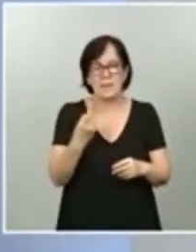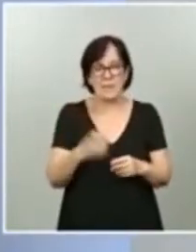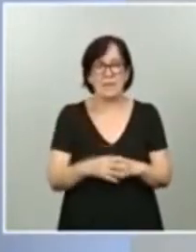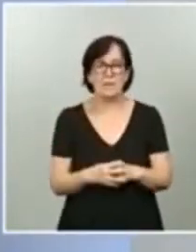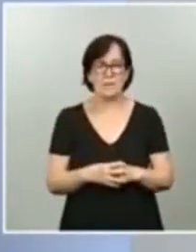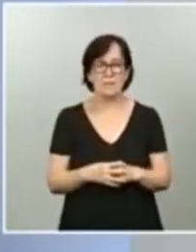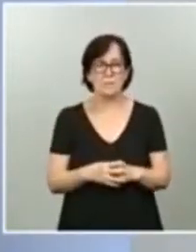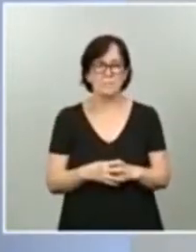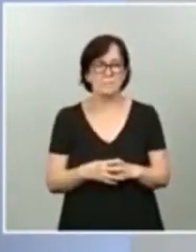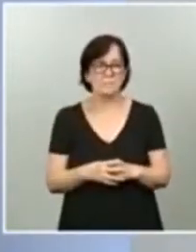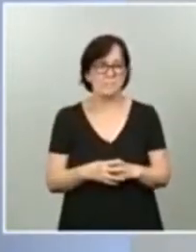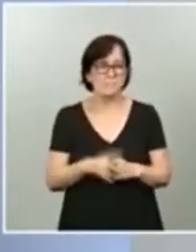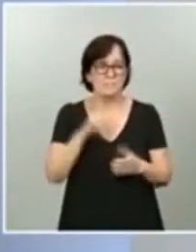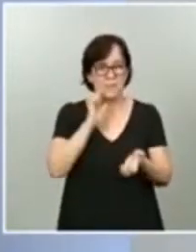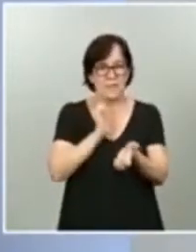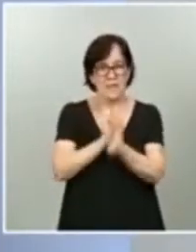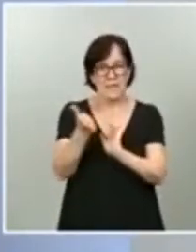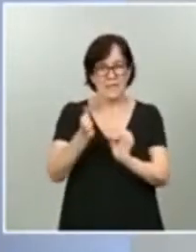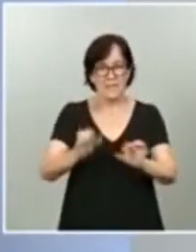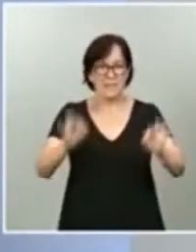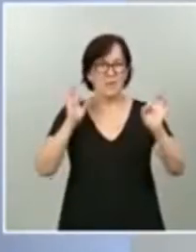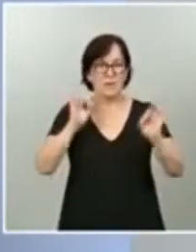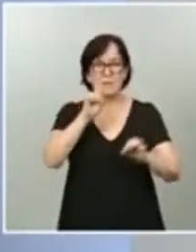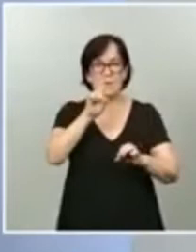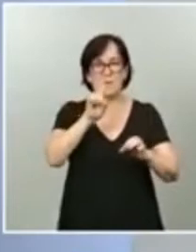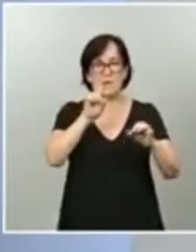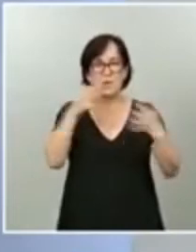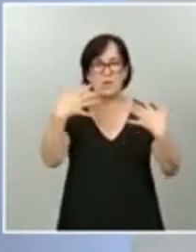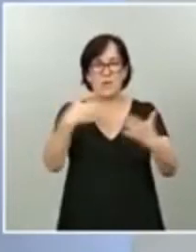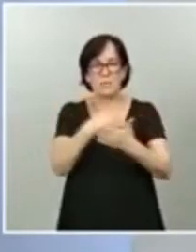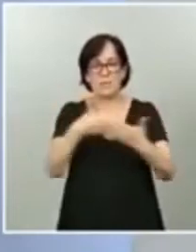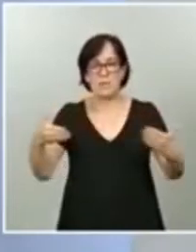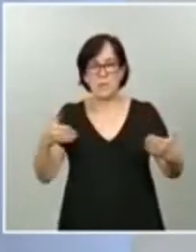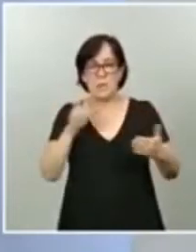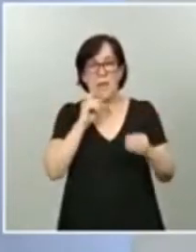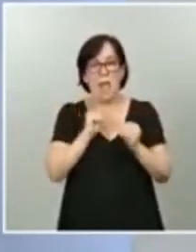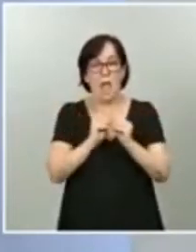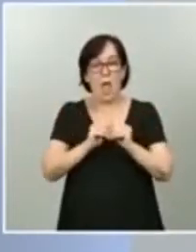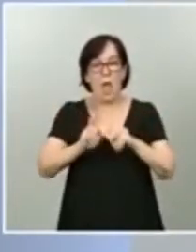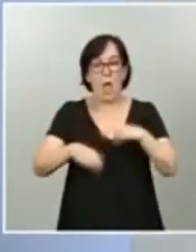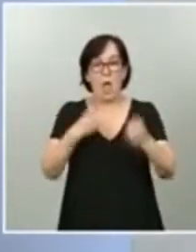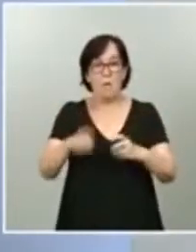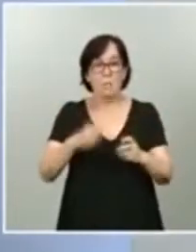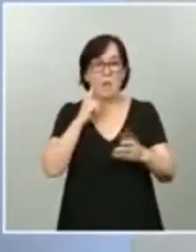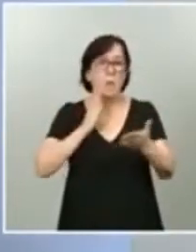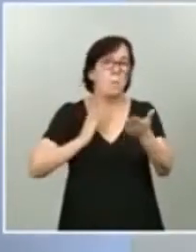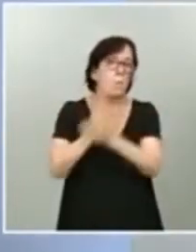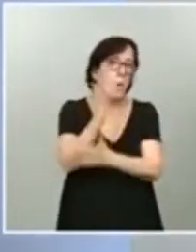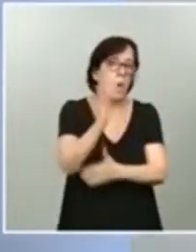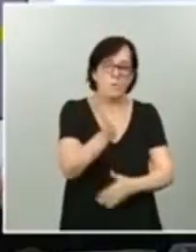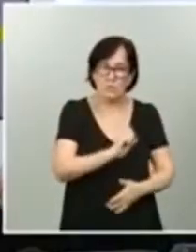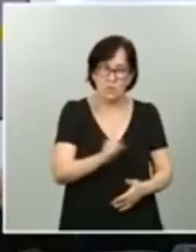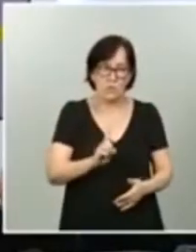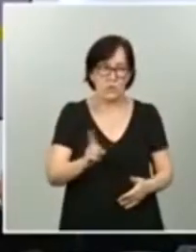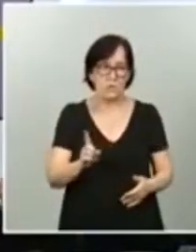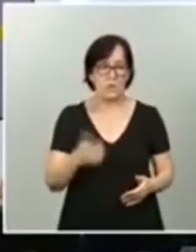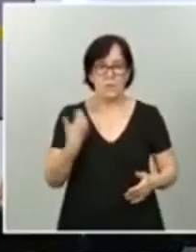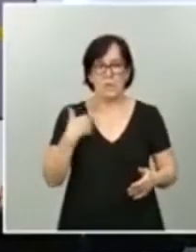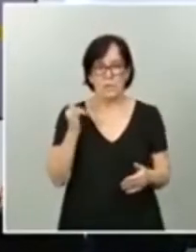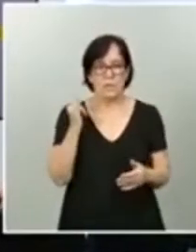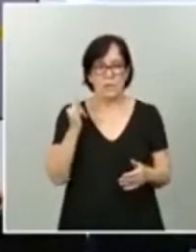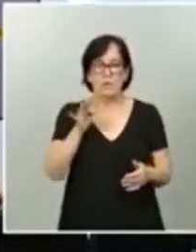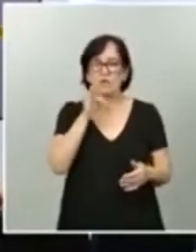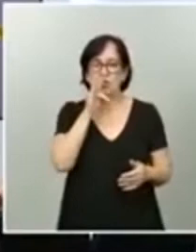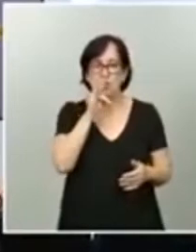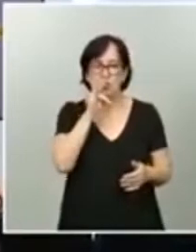este crédito extraordinario de 110 millones para que esas obras no se interrumpieran. Y sobre todo, dado que tenemos todavía un